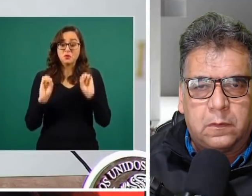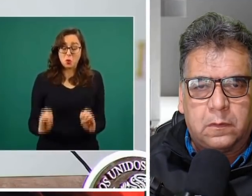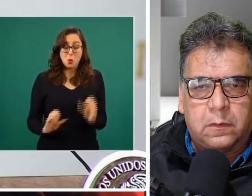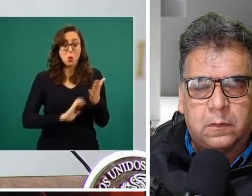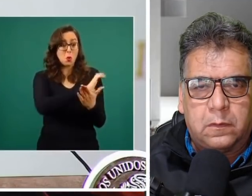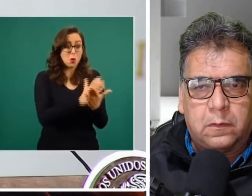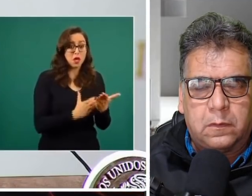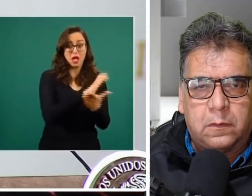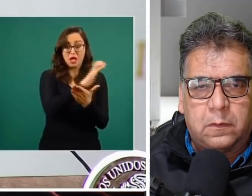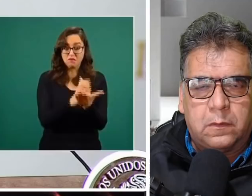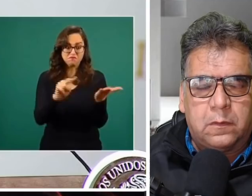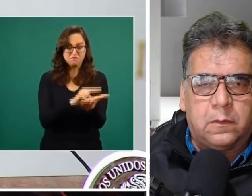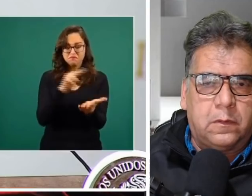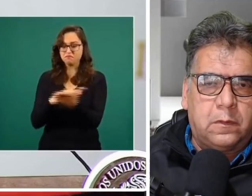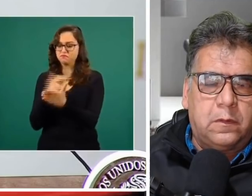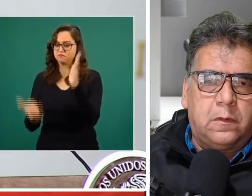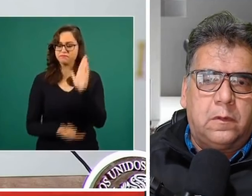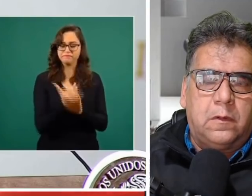penales